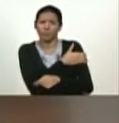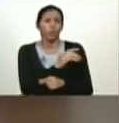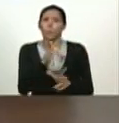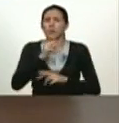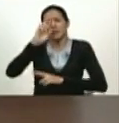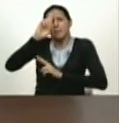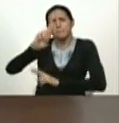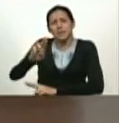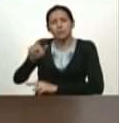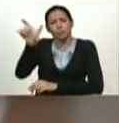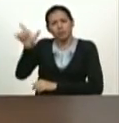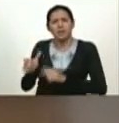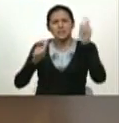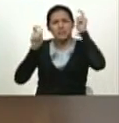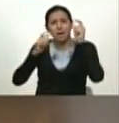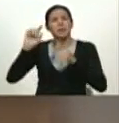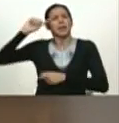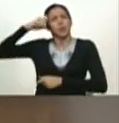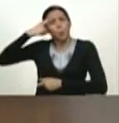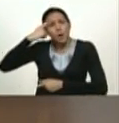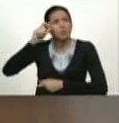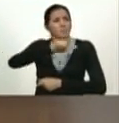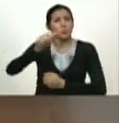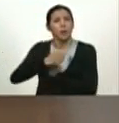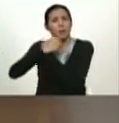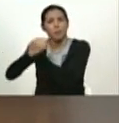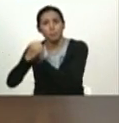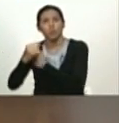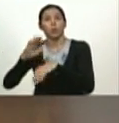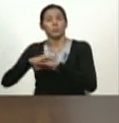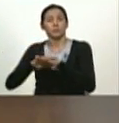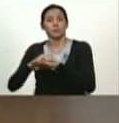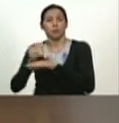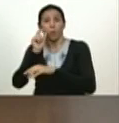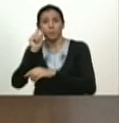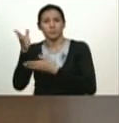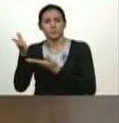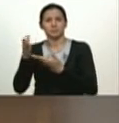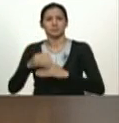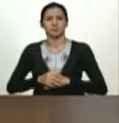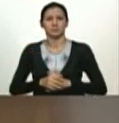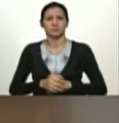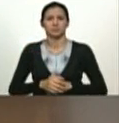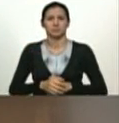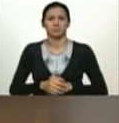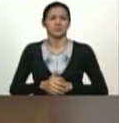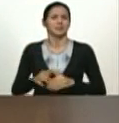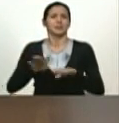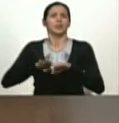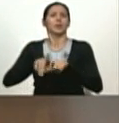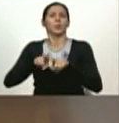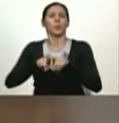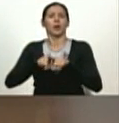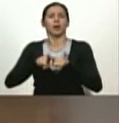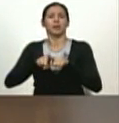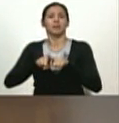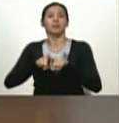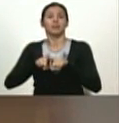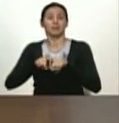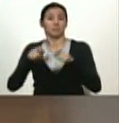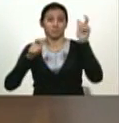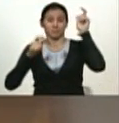funciones, comandante en jefe de nuestra Fuerza Armada, que fundó la Fuerza Armada y que es considerado por la Fuerza Armada como comandante supremo.